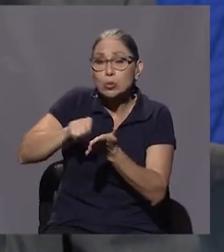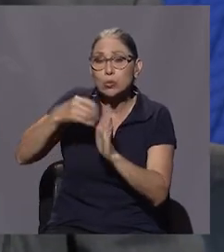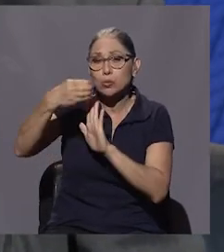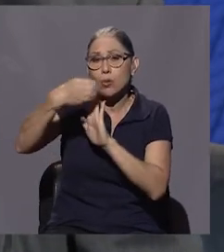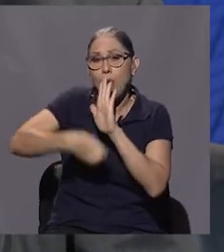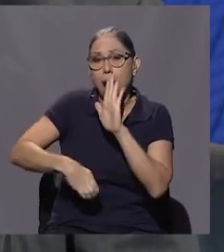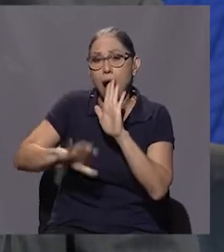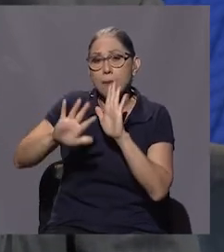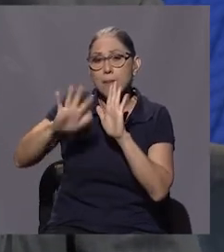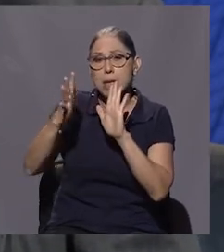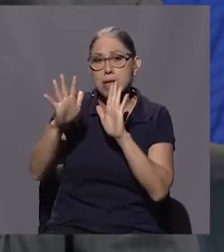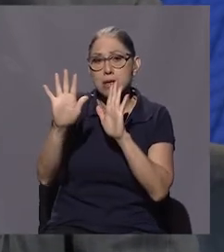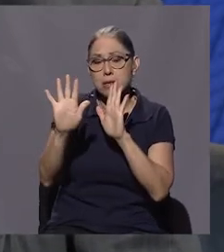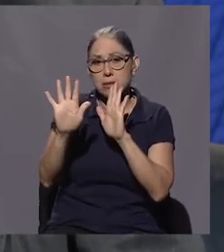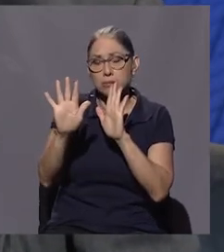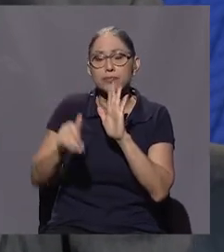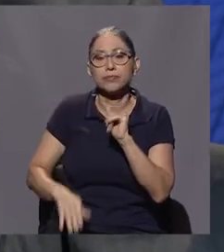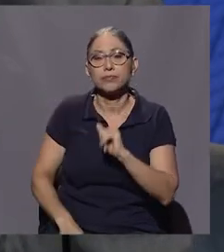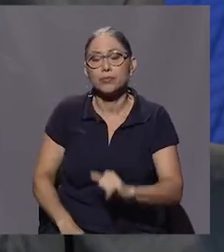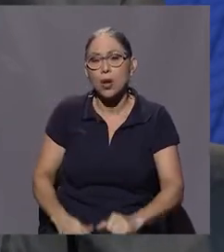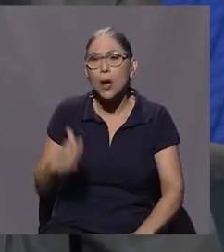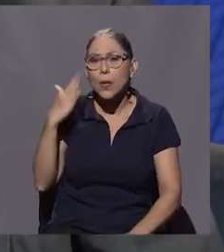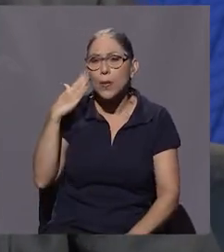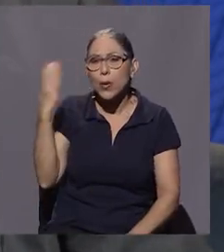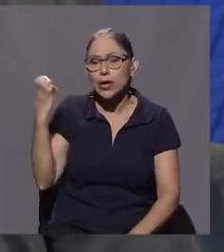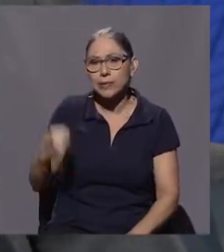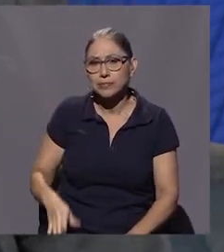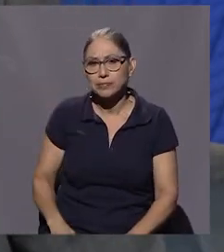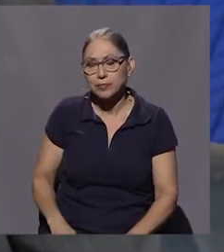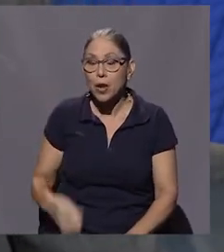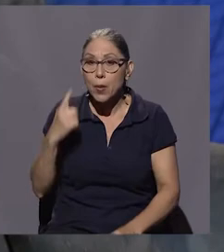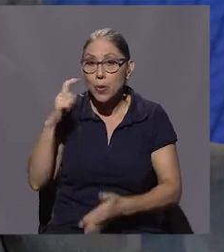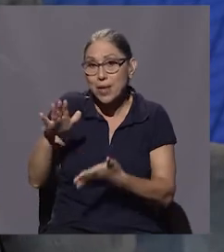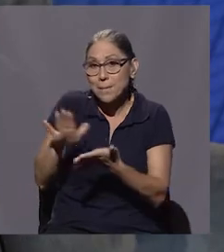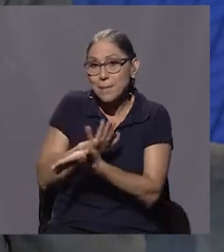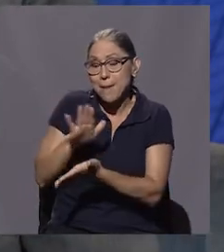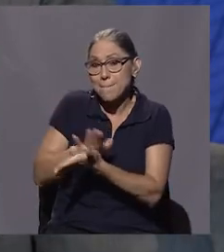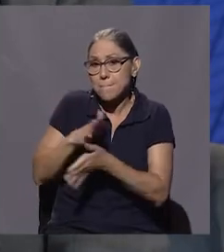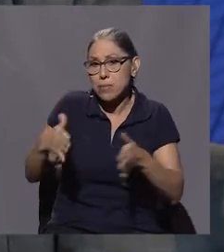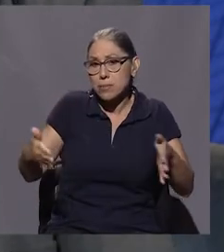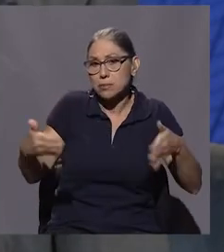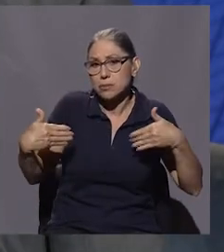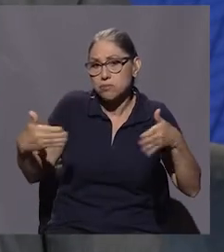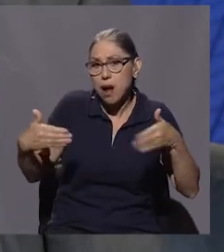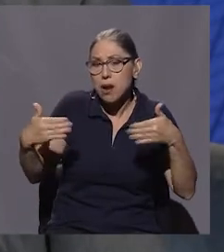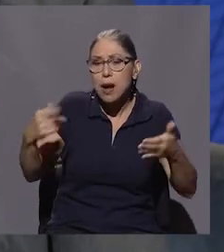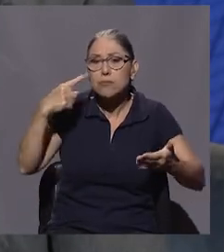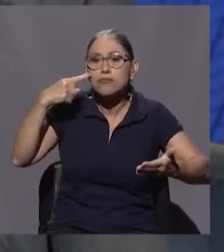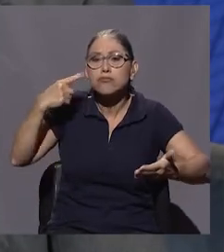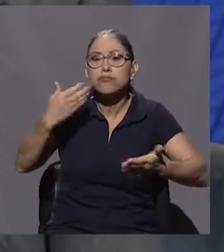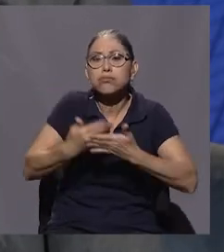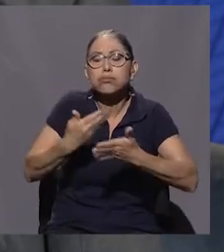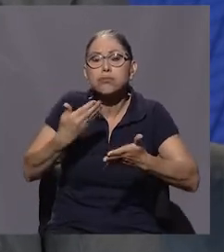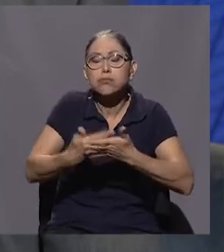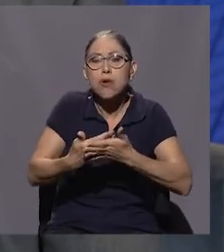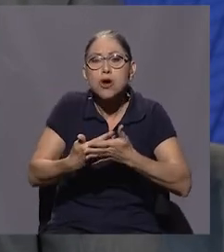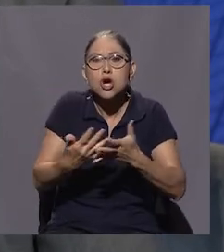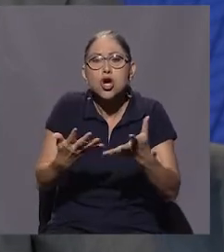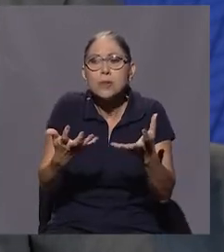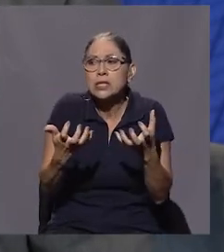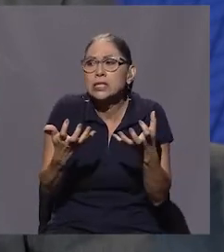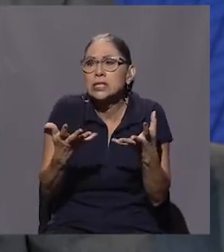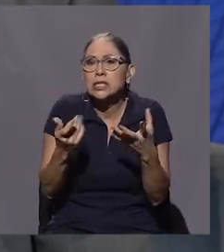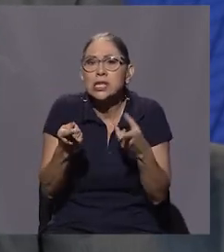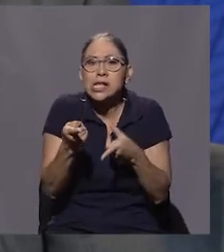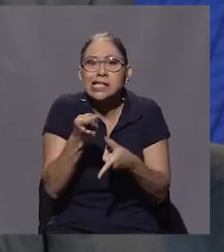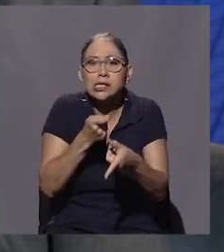quinto, precisamente. ¿Por qué? Porque los Papeles de Panamá ponen en evidencia el extremo de la